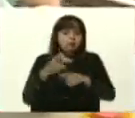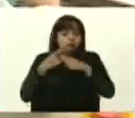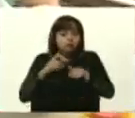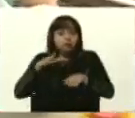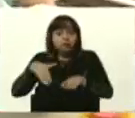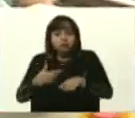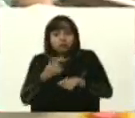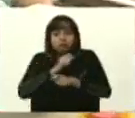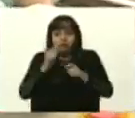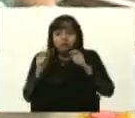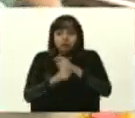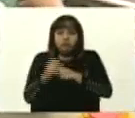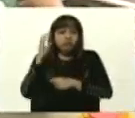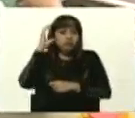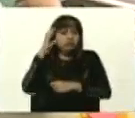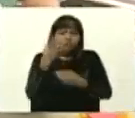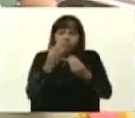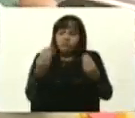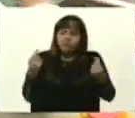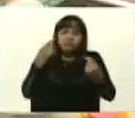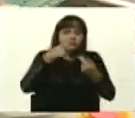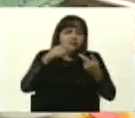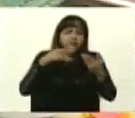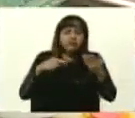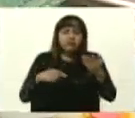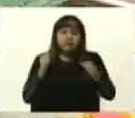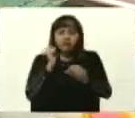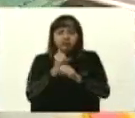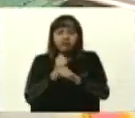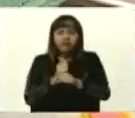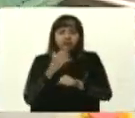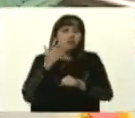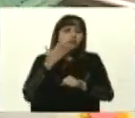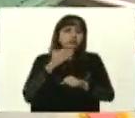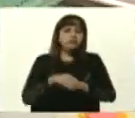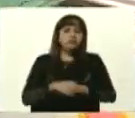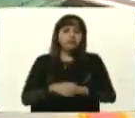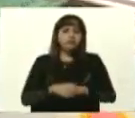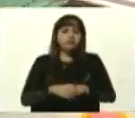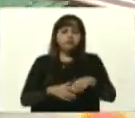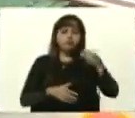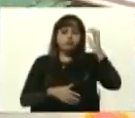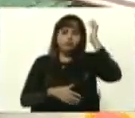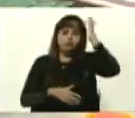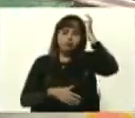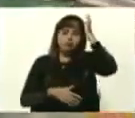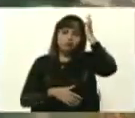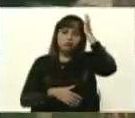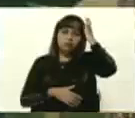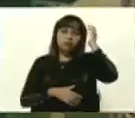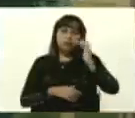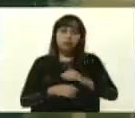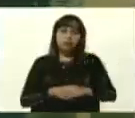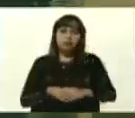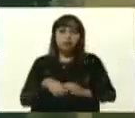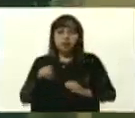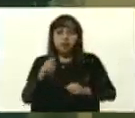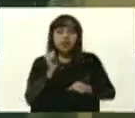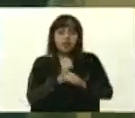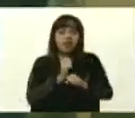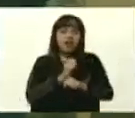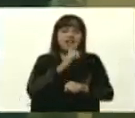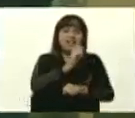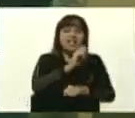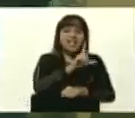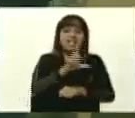realmente tiene capacidades para hacer muchas otras funciones. Por ejemplo, ese dispositivo en esencia trabaja como un PLC, que es un